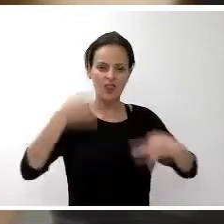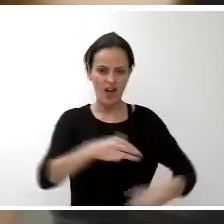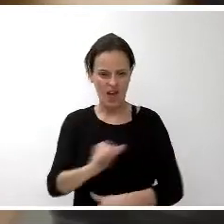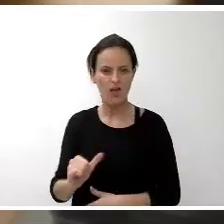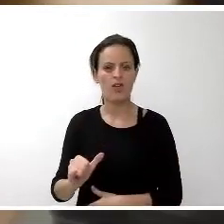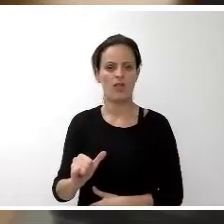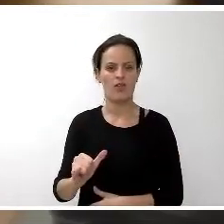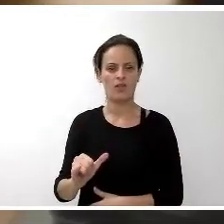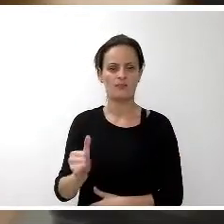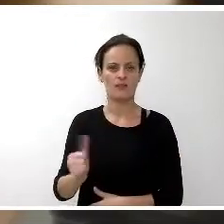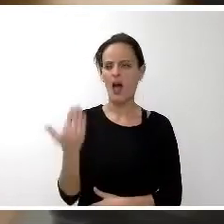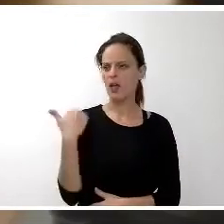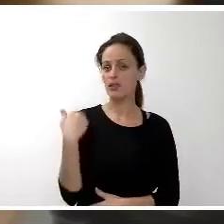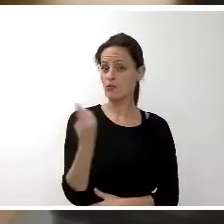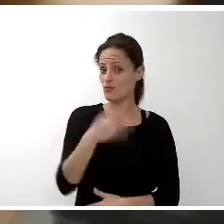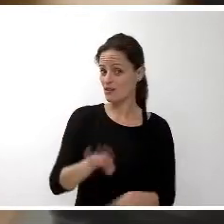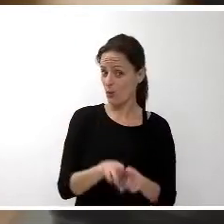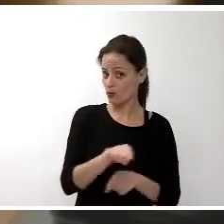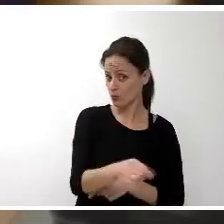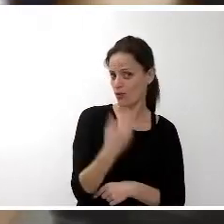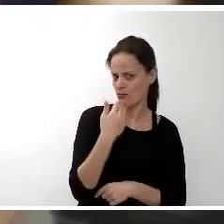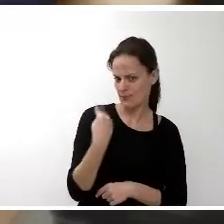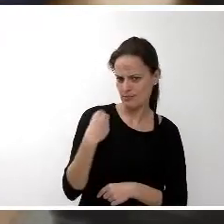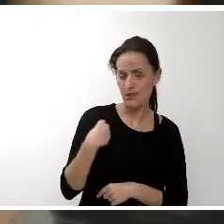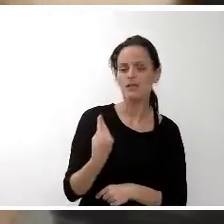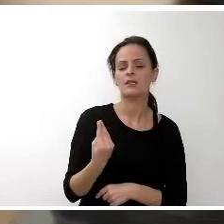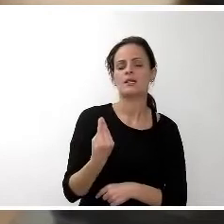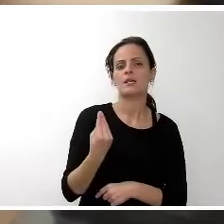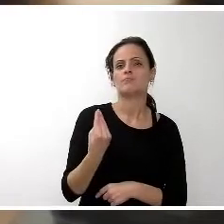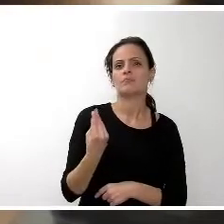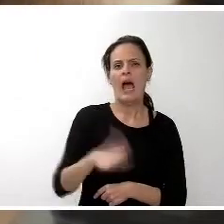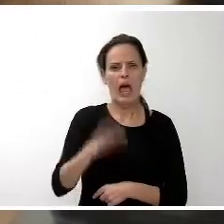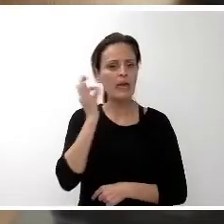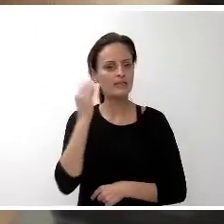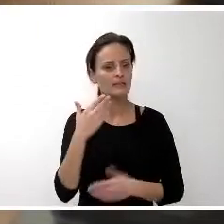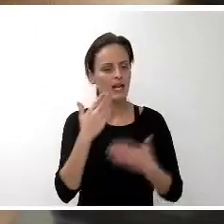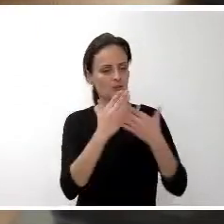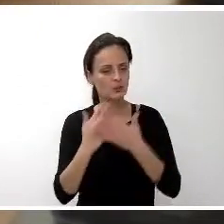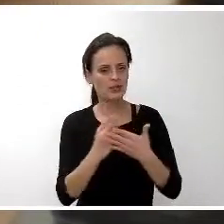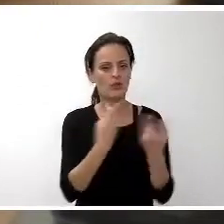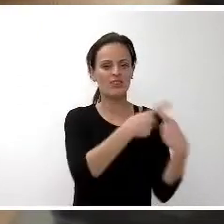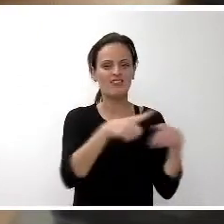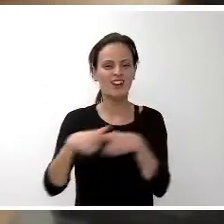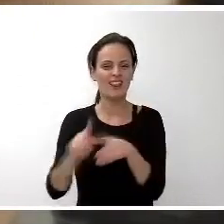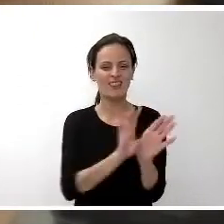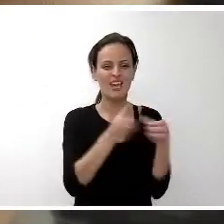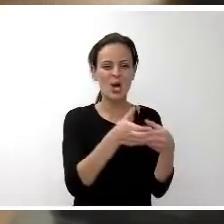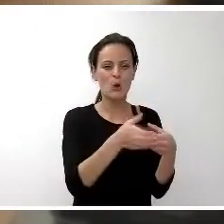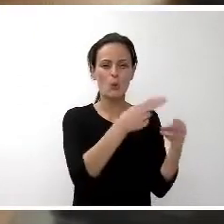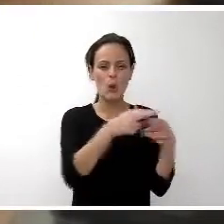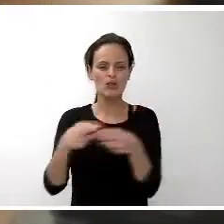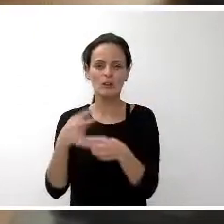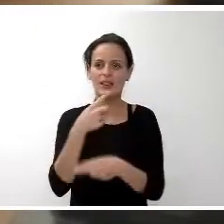Hace tiempo, me decía una niña como tú, de tu edad, que estaba estudiando también la diferencia entre los partidos políticos, que la